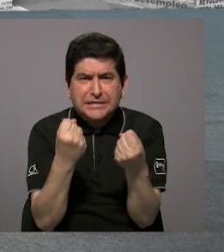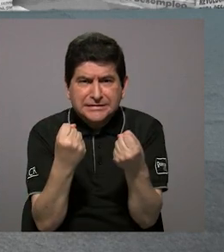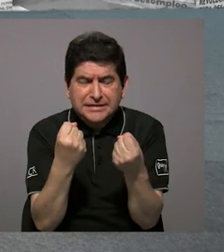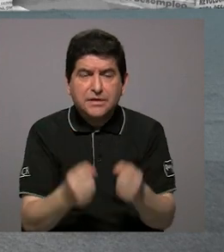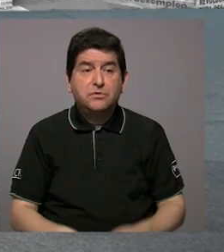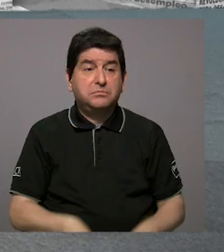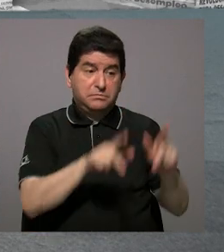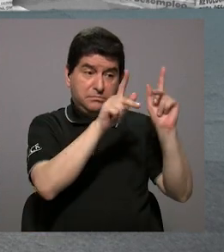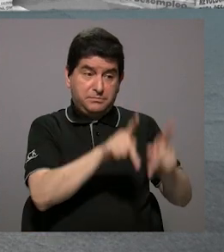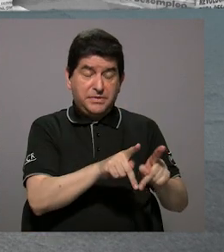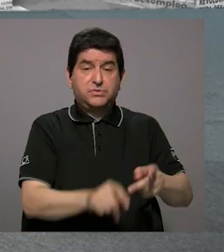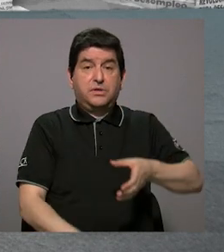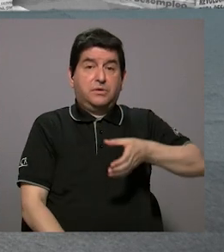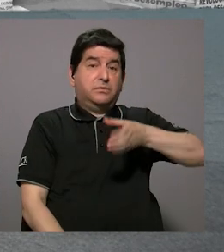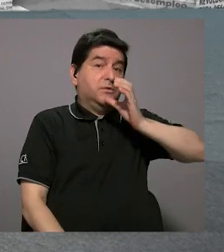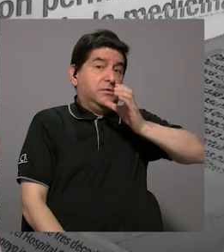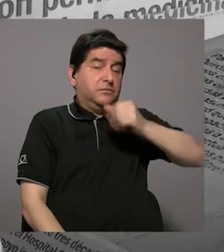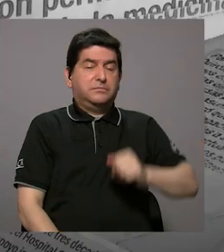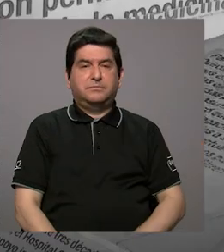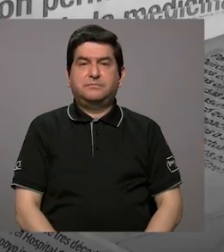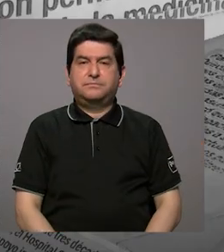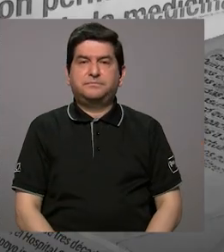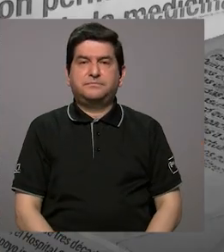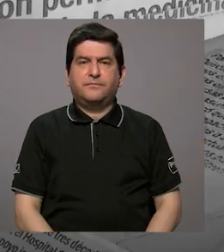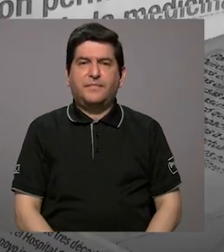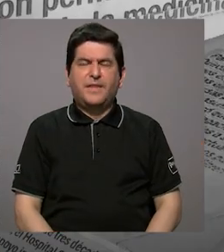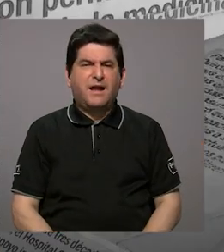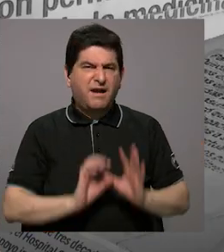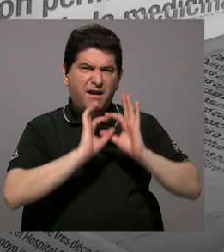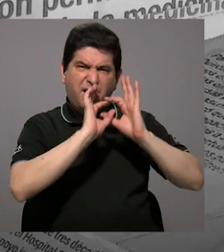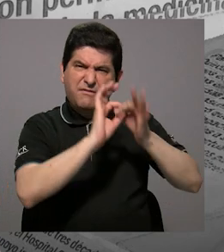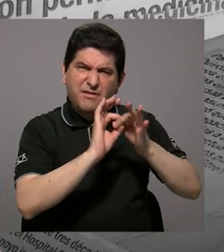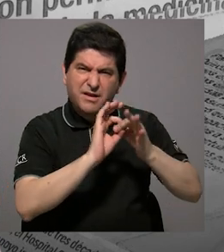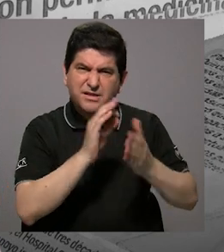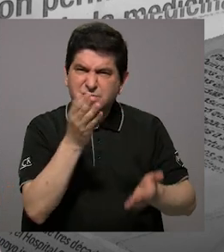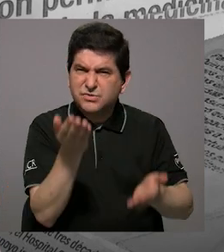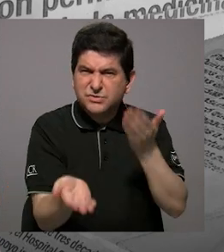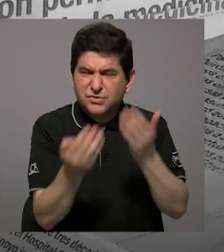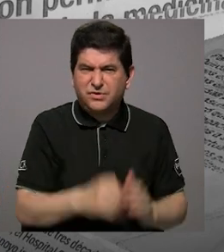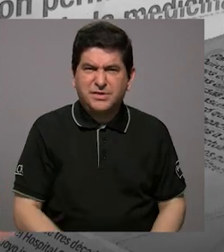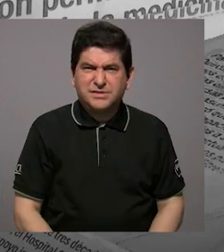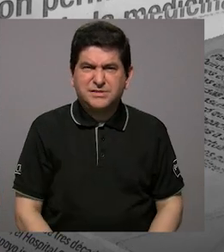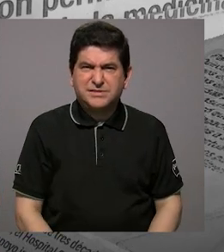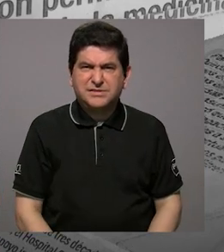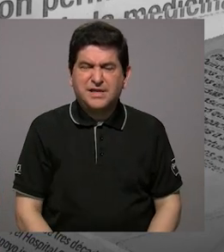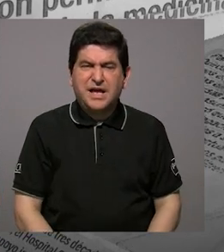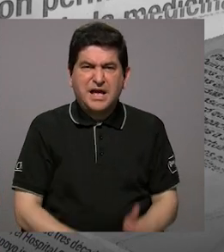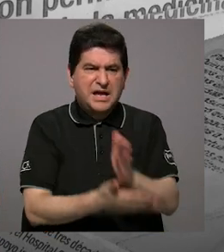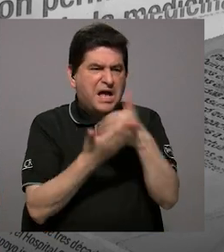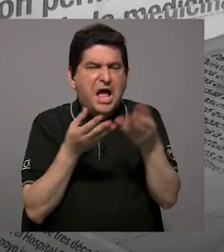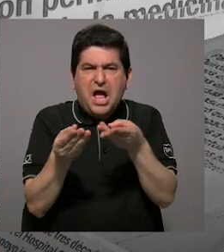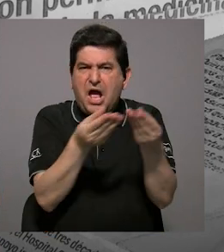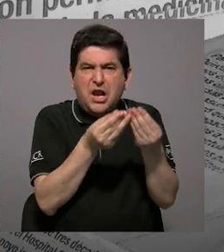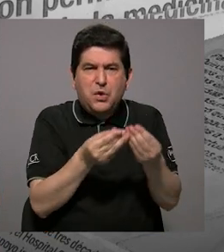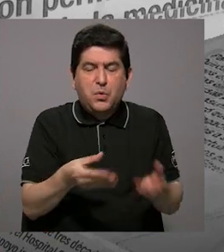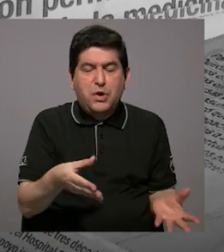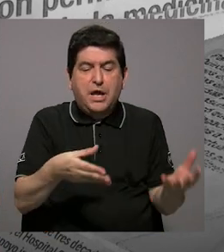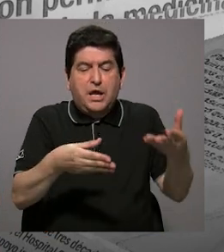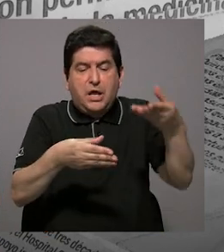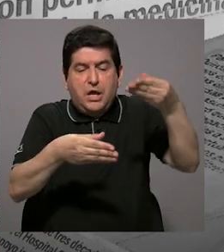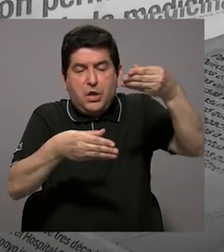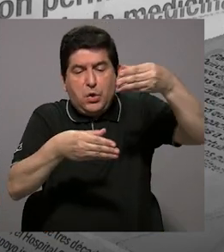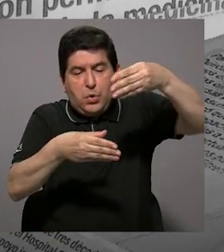si la persona lo quiere. Probablemente está asociado con que se vertió alguna sustancia,